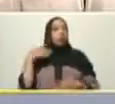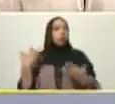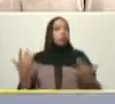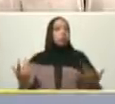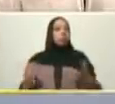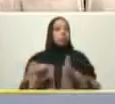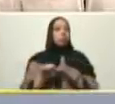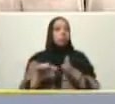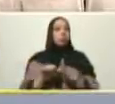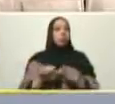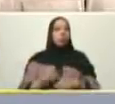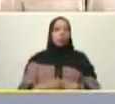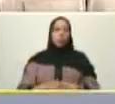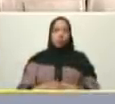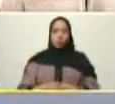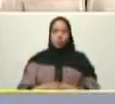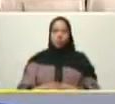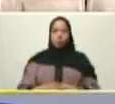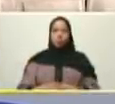Meudi